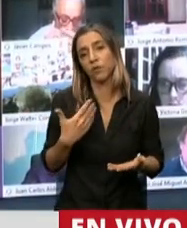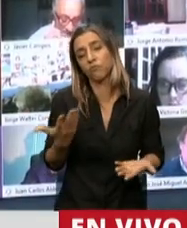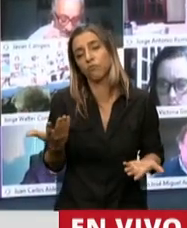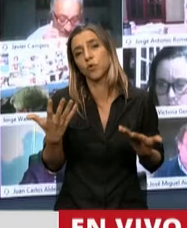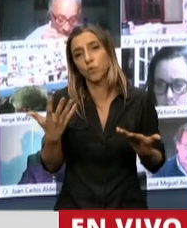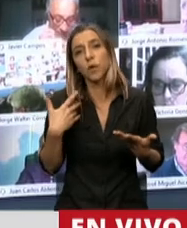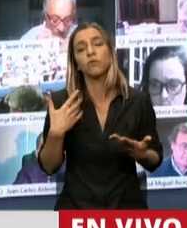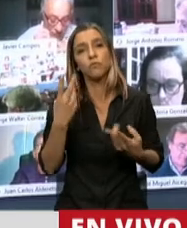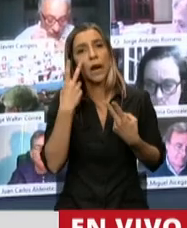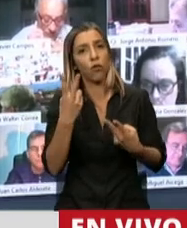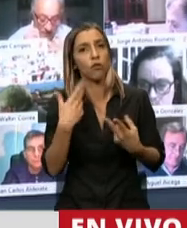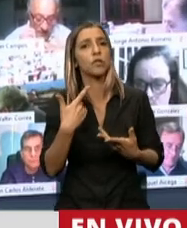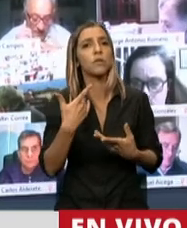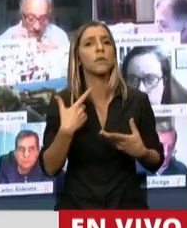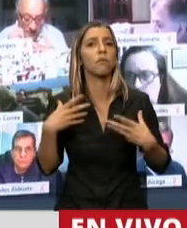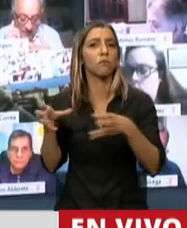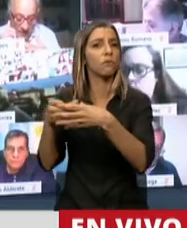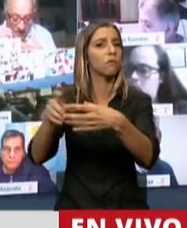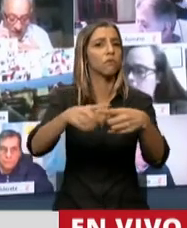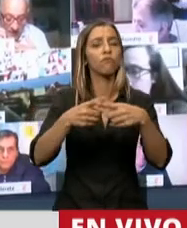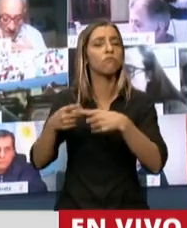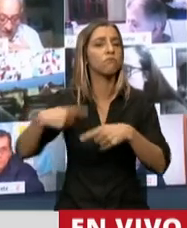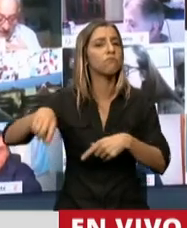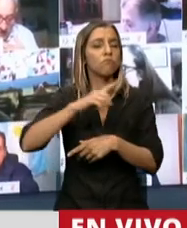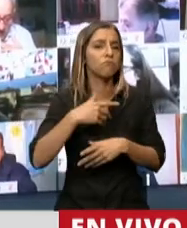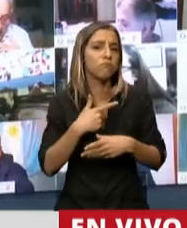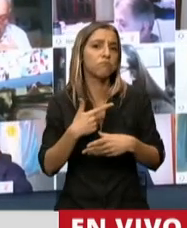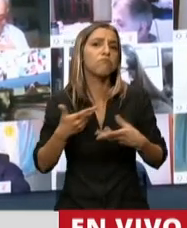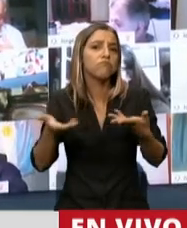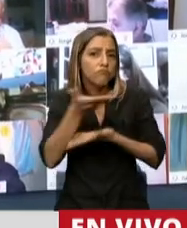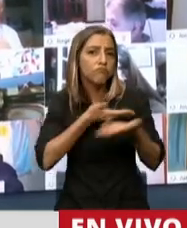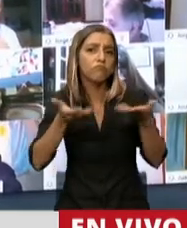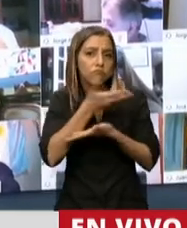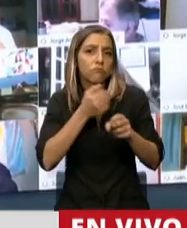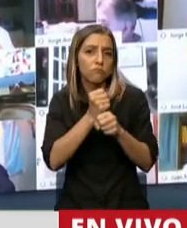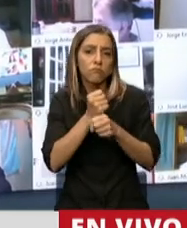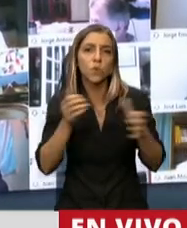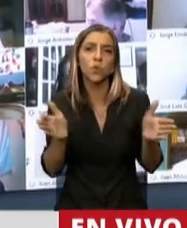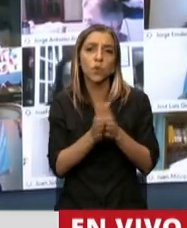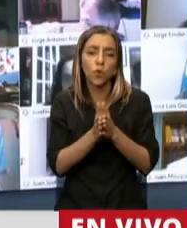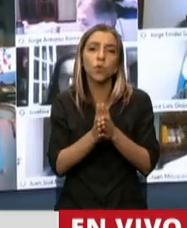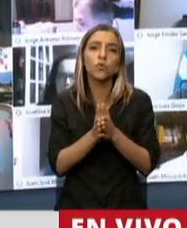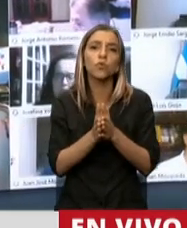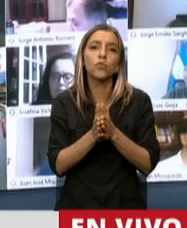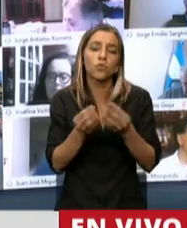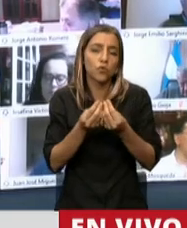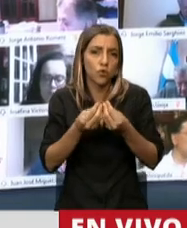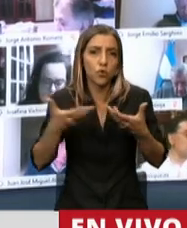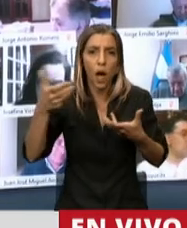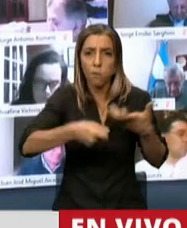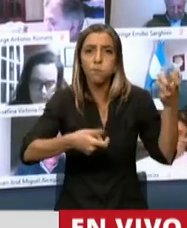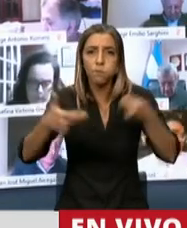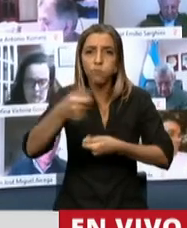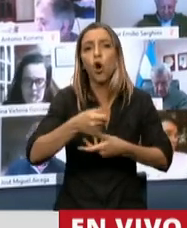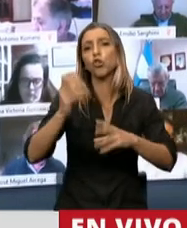que hemos hecho los bloques mayoritarios y también algunos minoritarios que han apoyado desde afuera, desde el chat, con sus